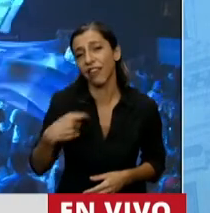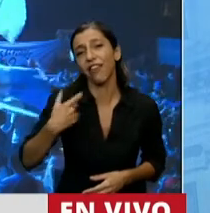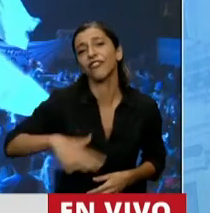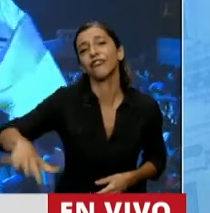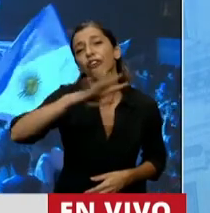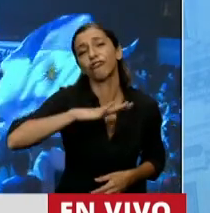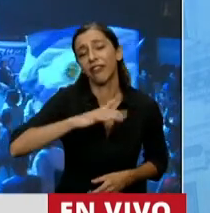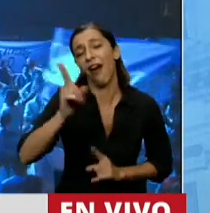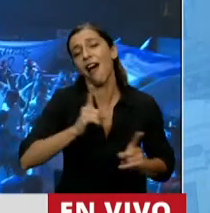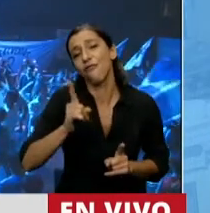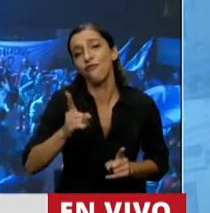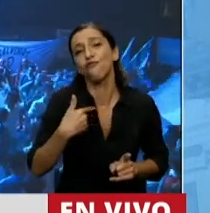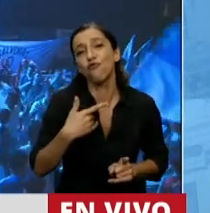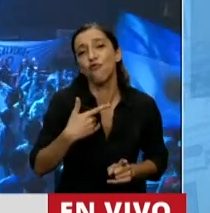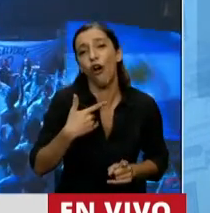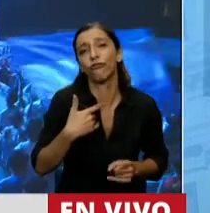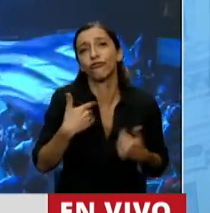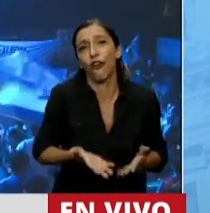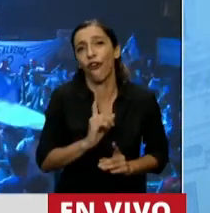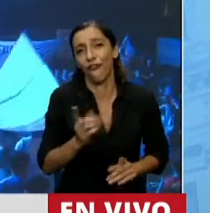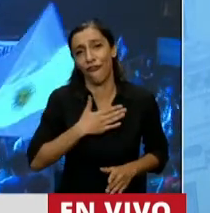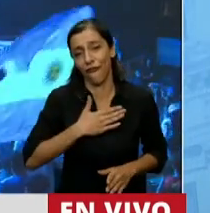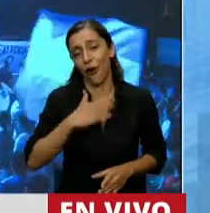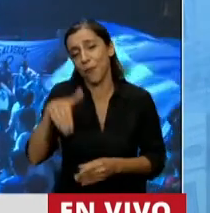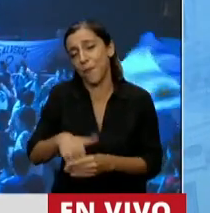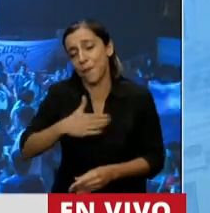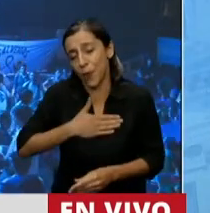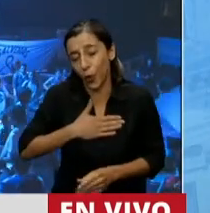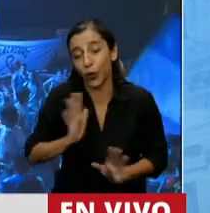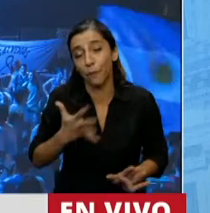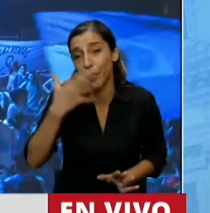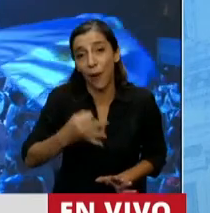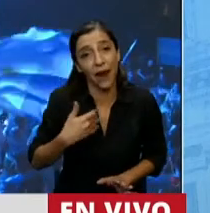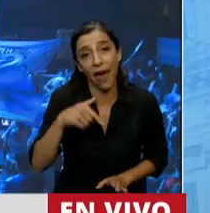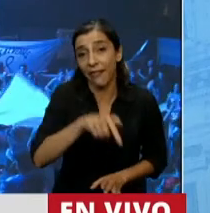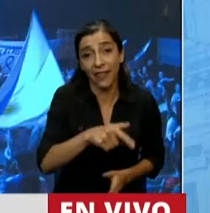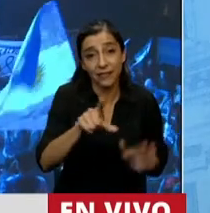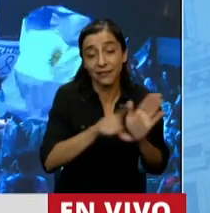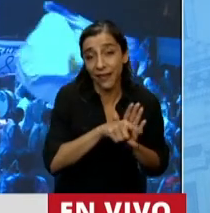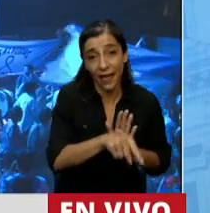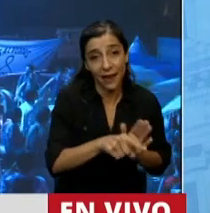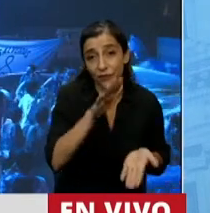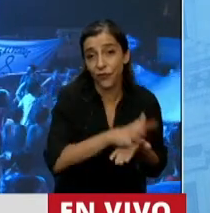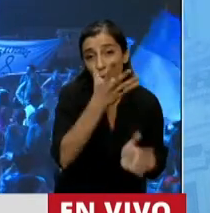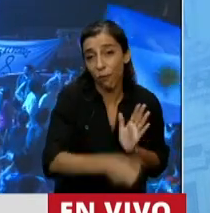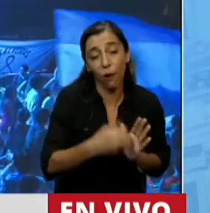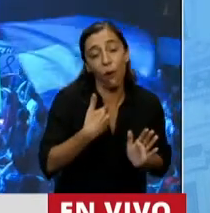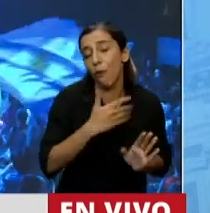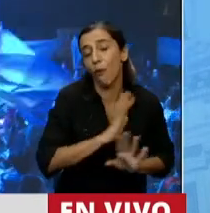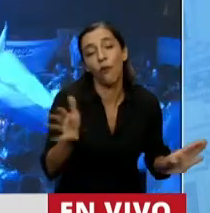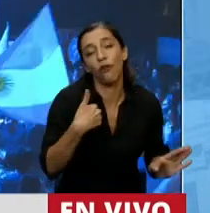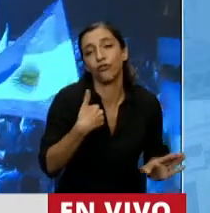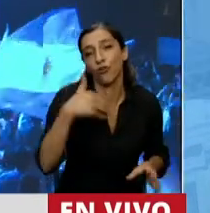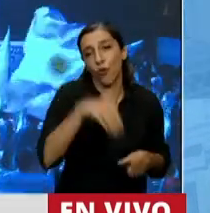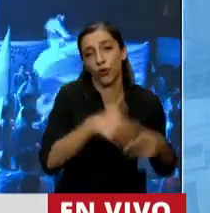va a haber gente que va a estar disconforme con mi voto. Pero mi voto, en este caso, presidente, no voy a acompañar el proyecto de la interrupción voluntaria del